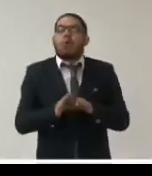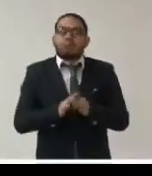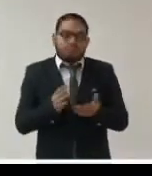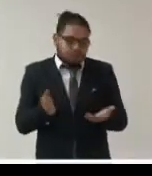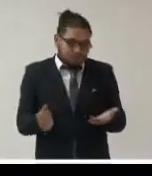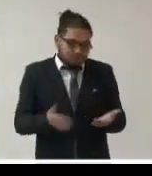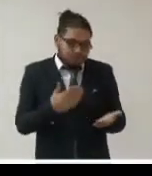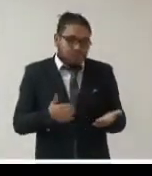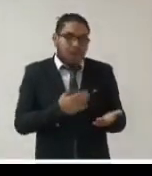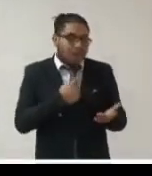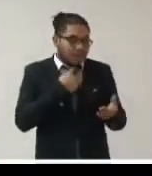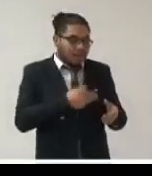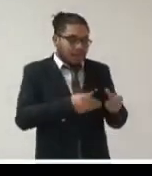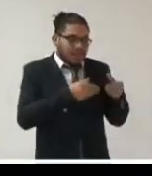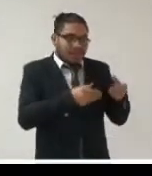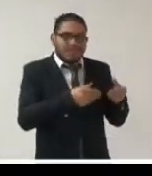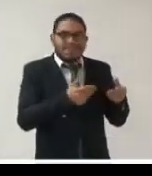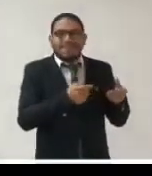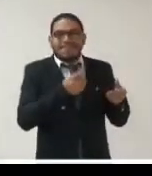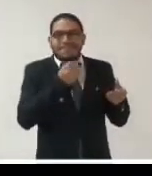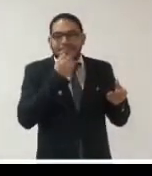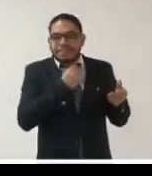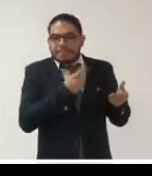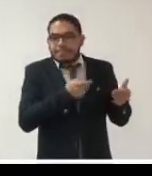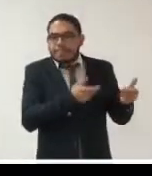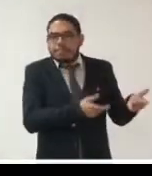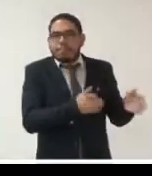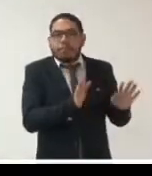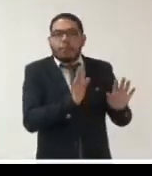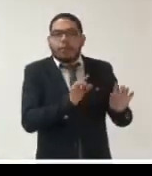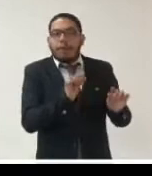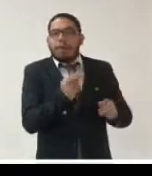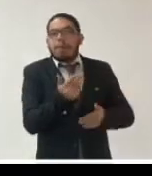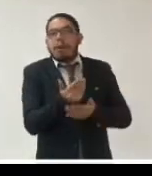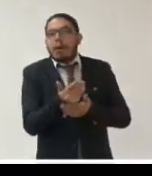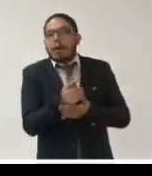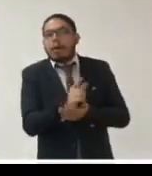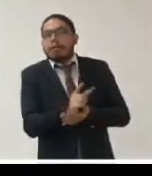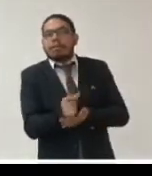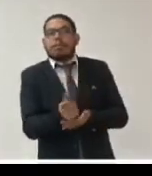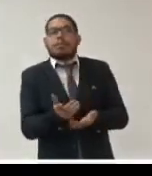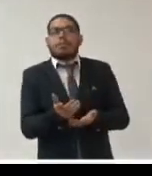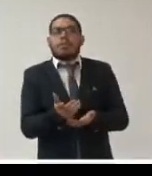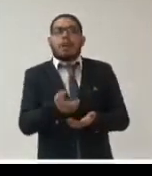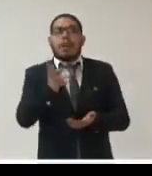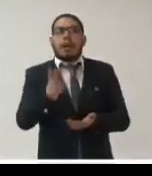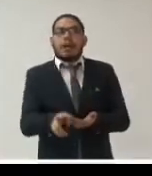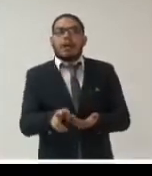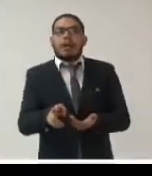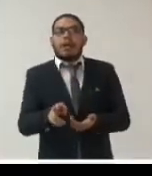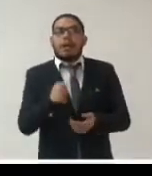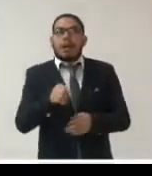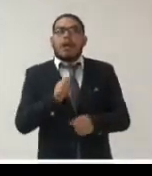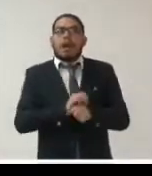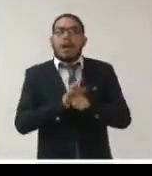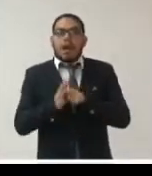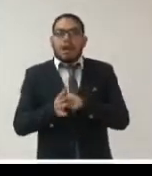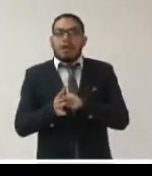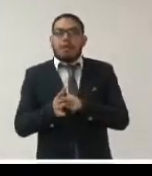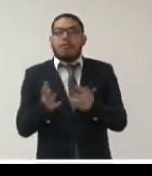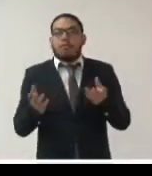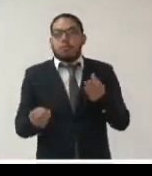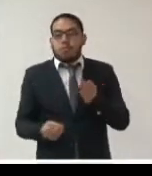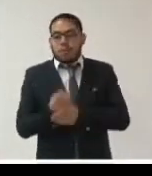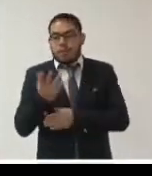documento en alguna otra modalidad en realidad la realidad que nos ha traído ahora la pandemia por